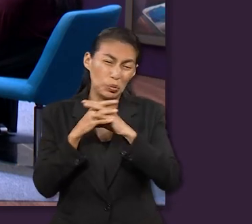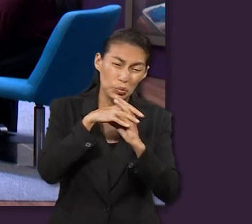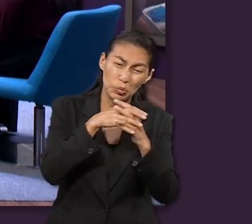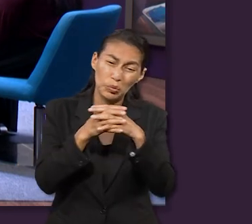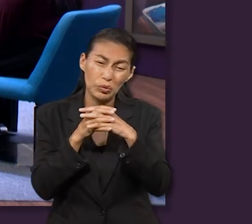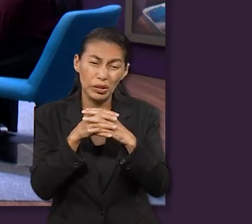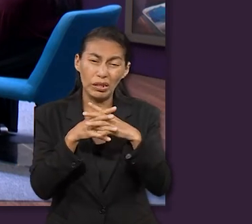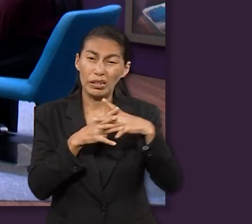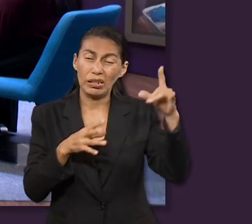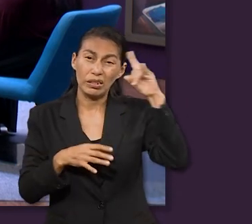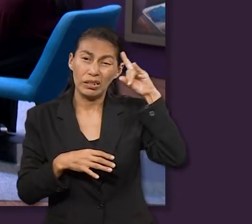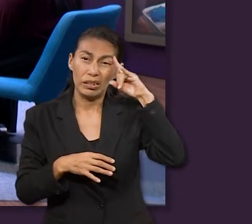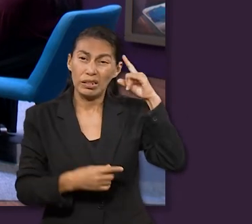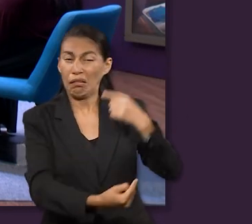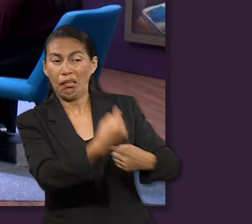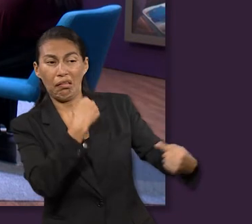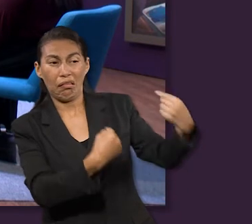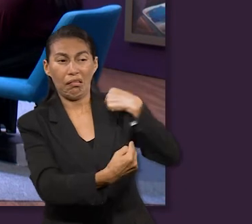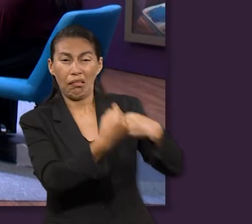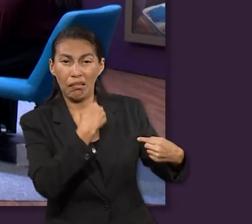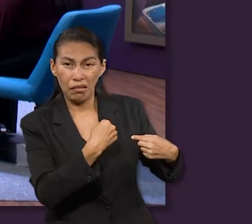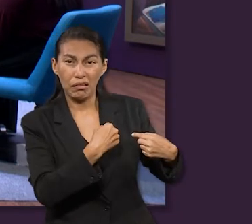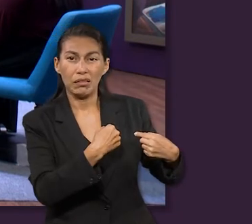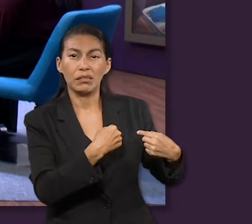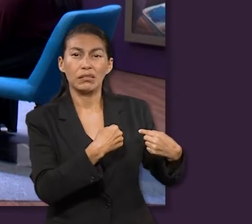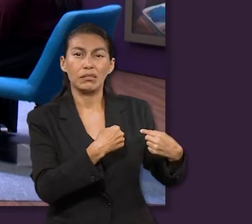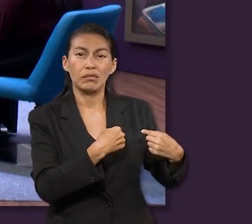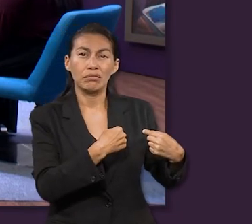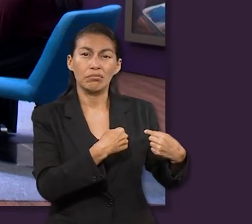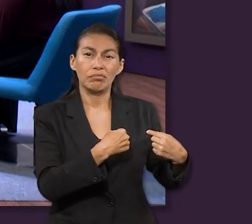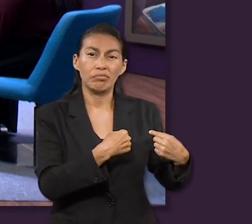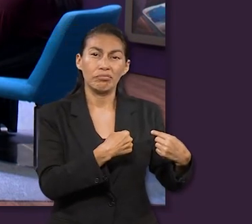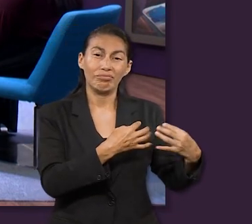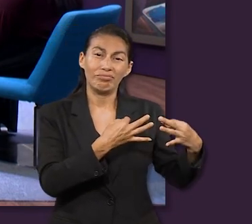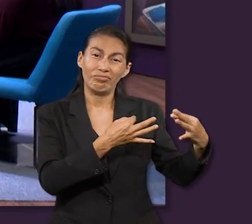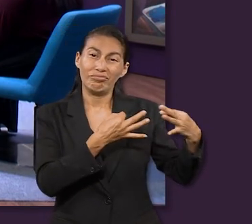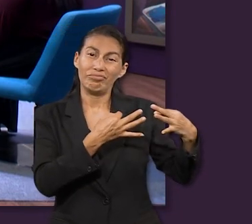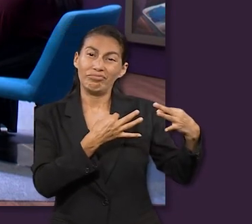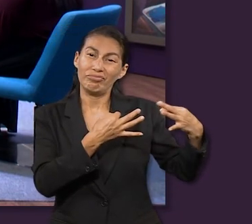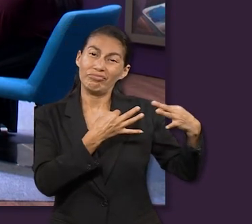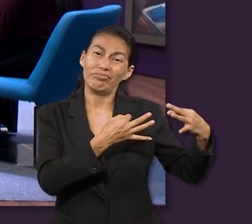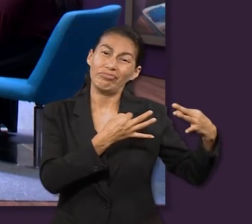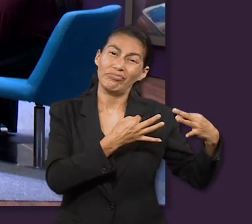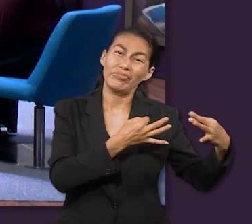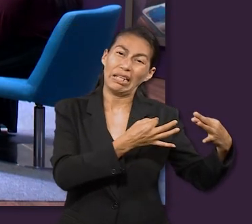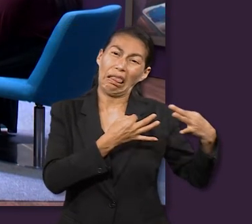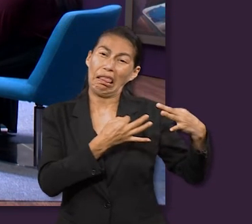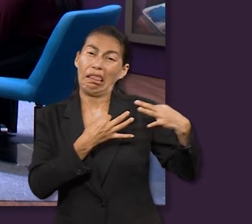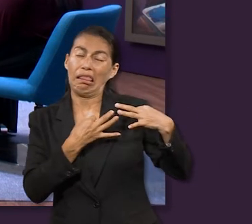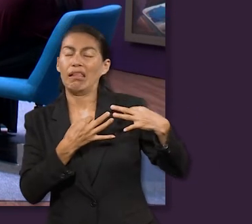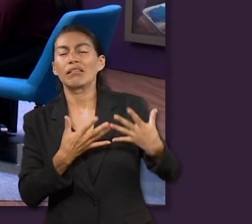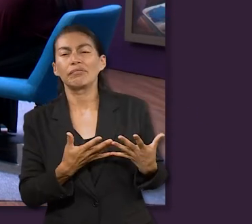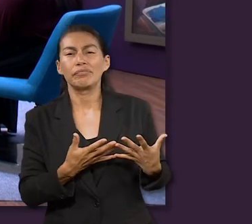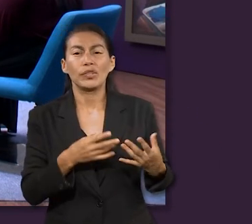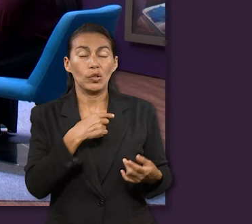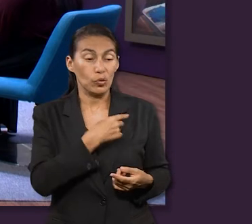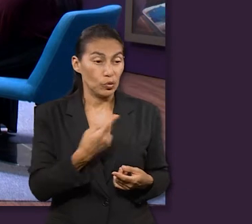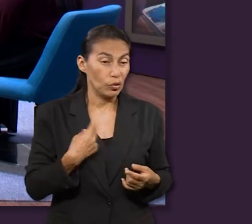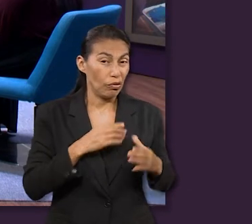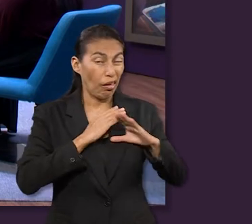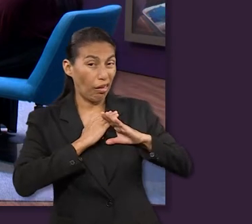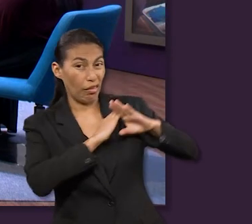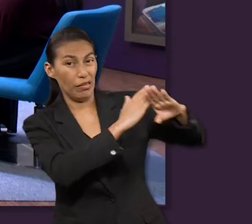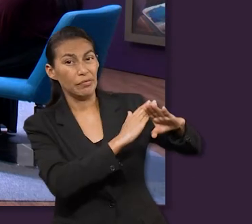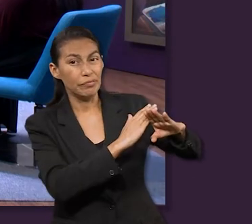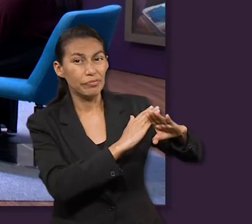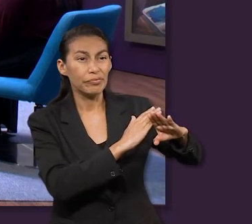por este conflicto es que el enemigo nos ataca, por este conflicto es que el enemigo nos acecha, y la manera en